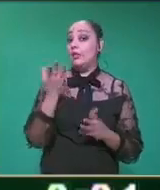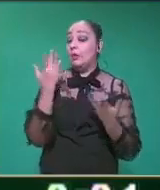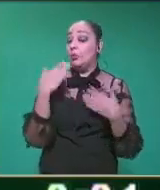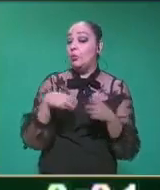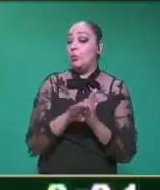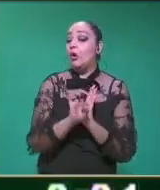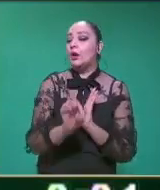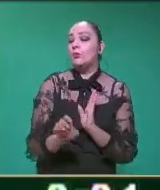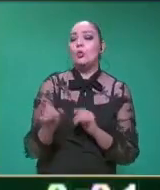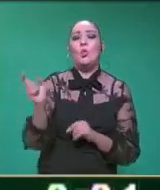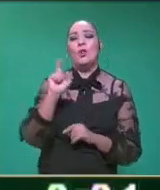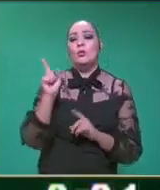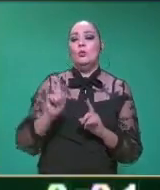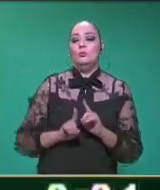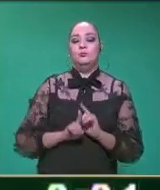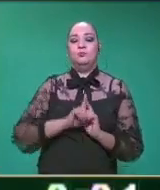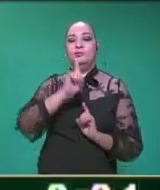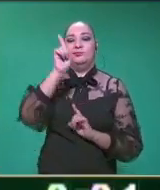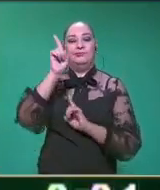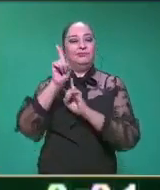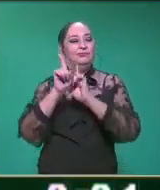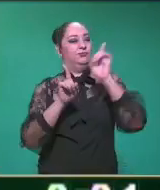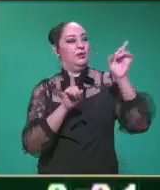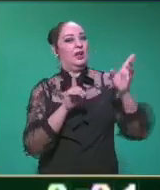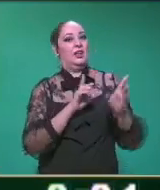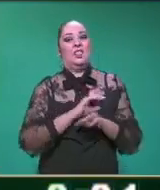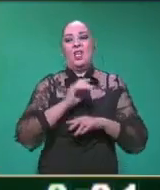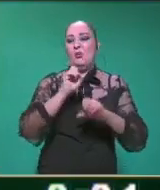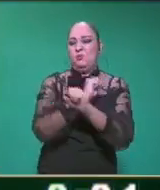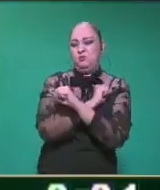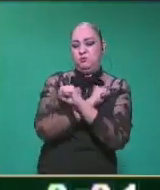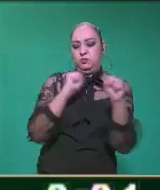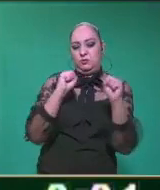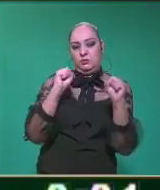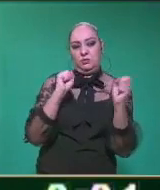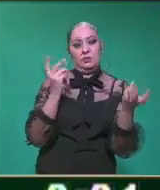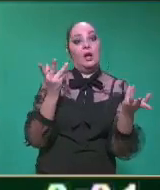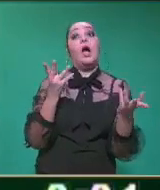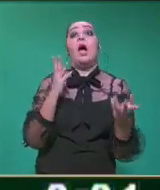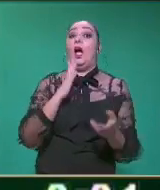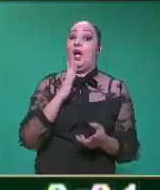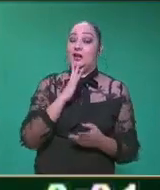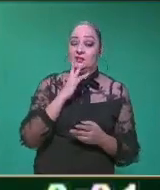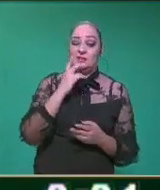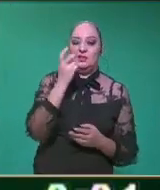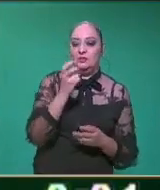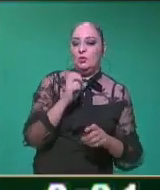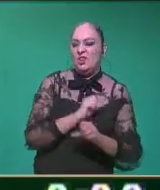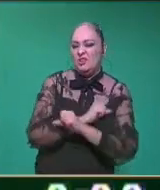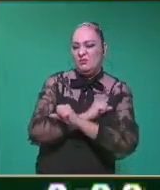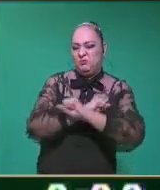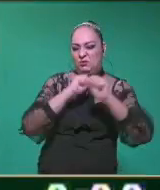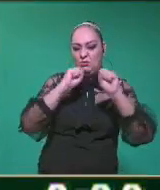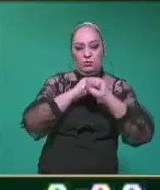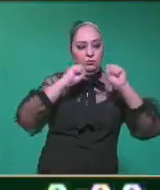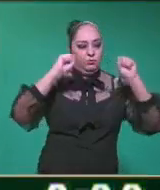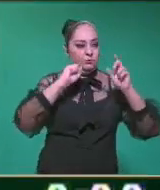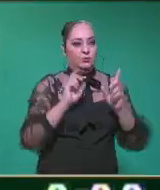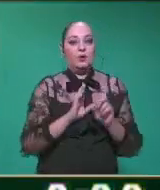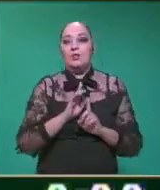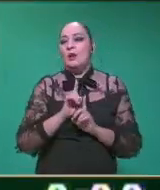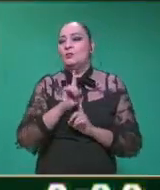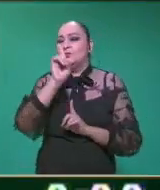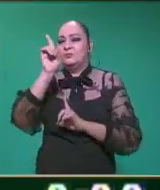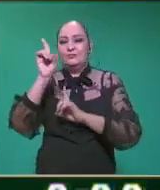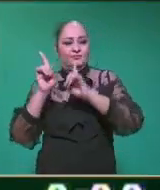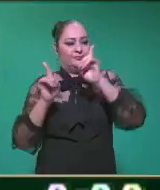cuando ponen pirotecnia en la... Exacto, ahora que extrañamos tanto nuestra celebración de nuestra independencia, la pirotecnia que hemos